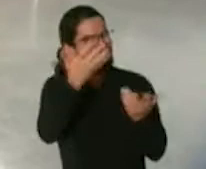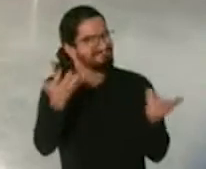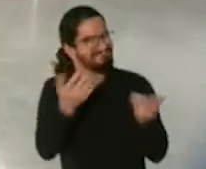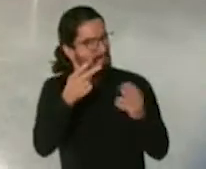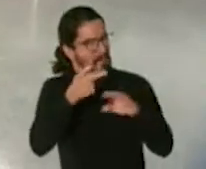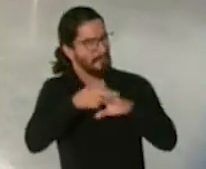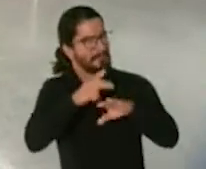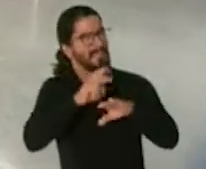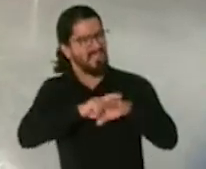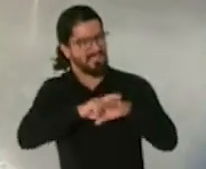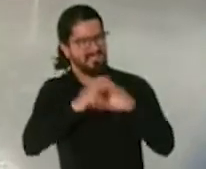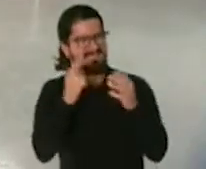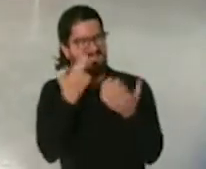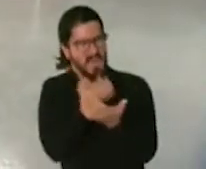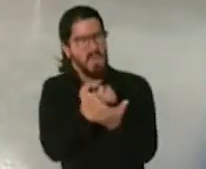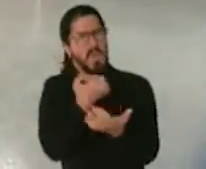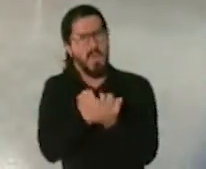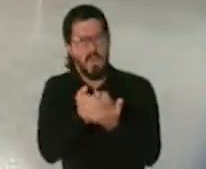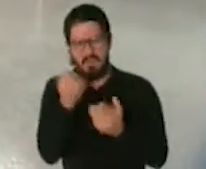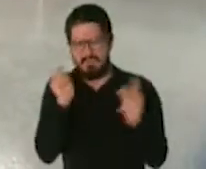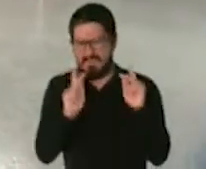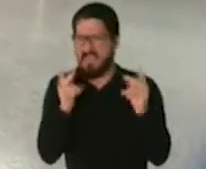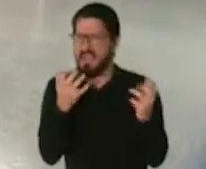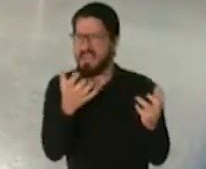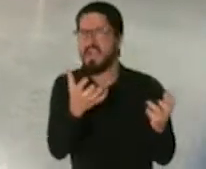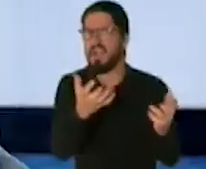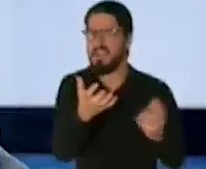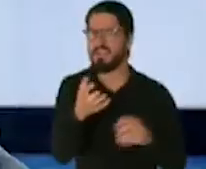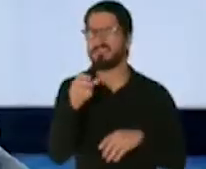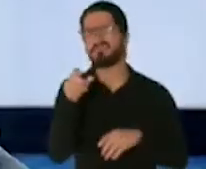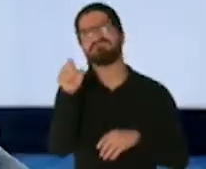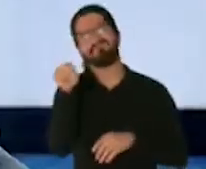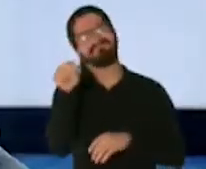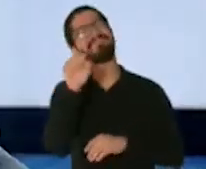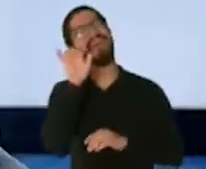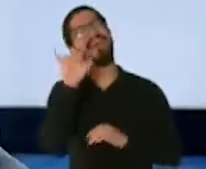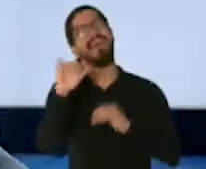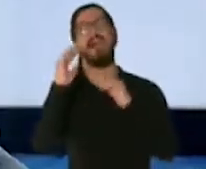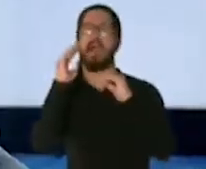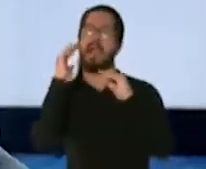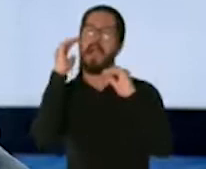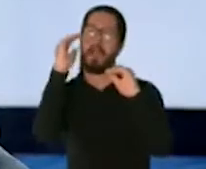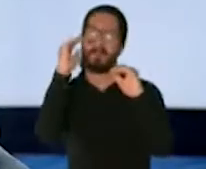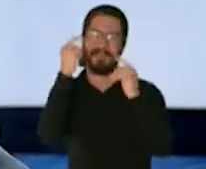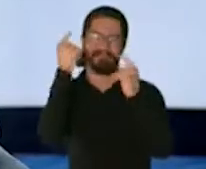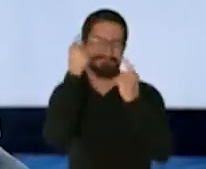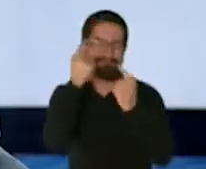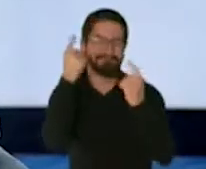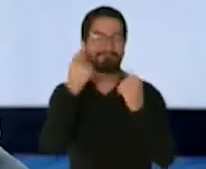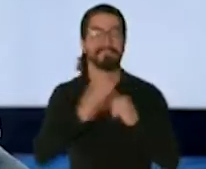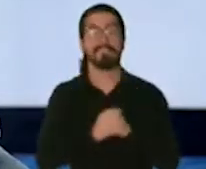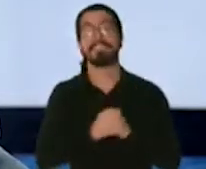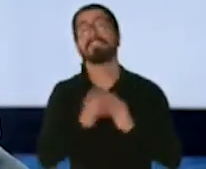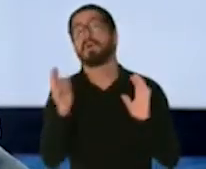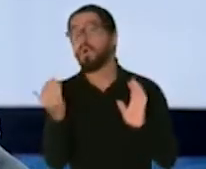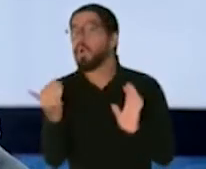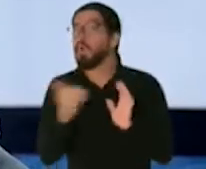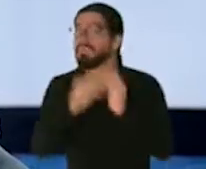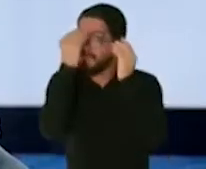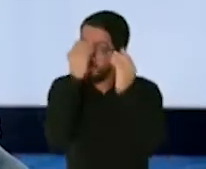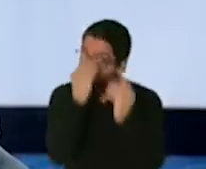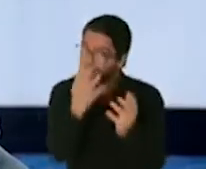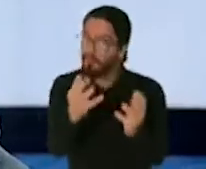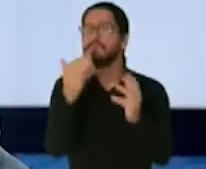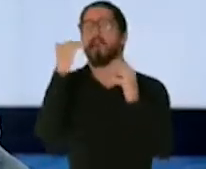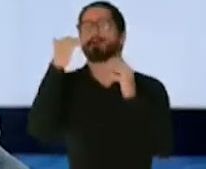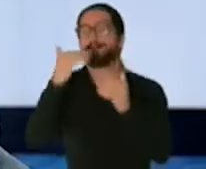las cosas van a mejorar. Esa la expectativa, pero yo te diría que se irá abriendo gradualmente, y